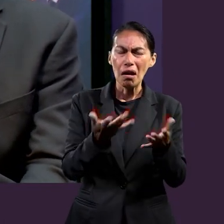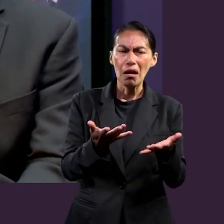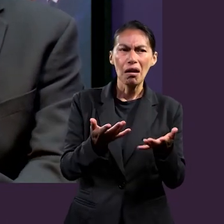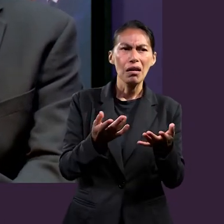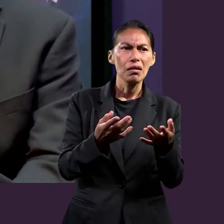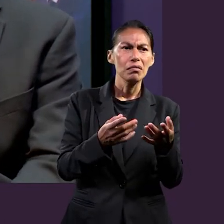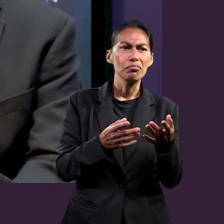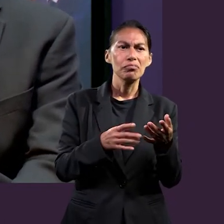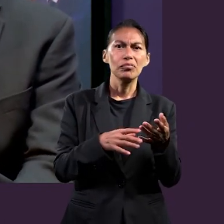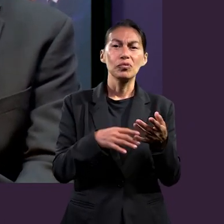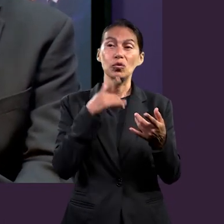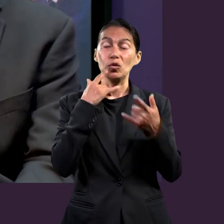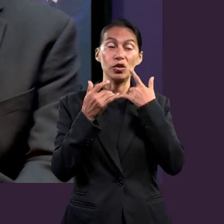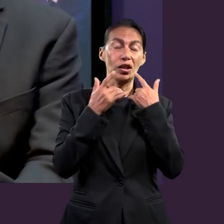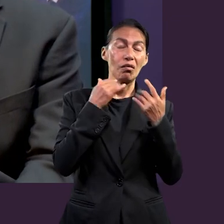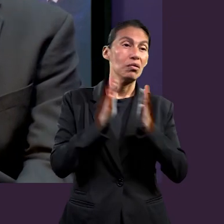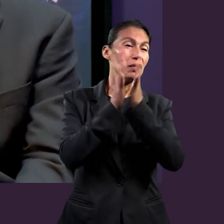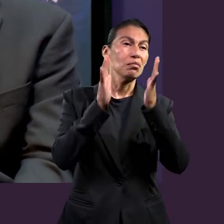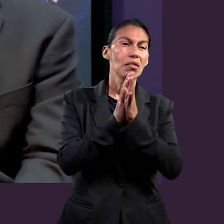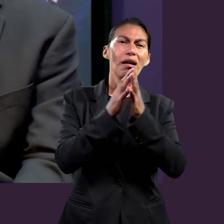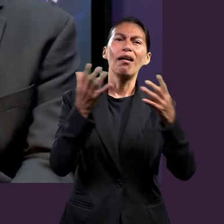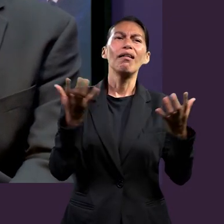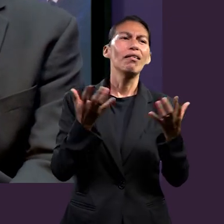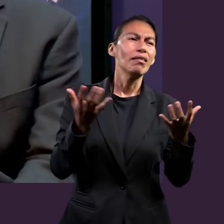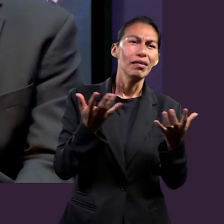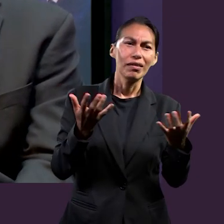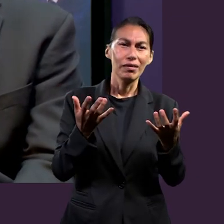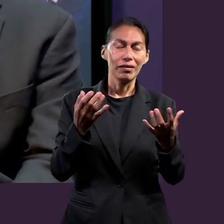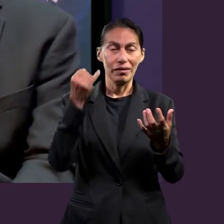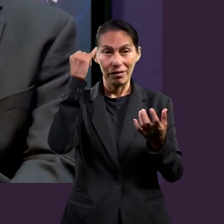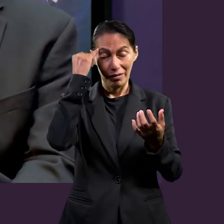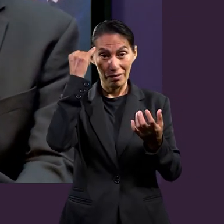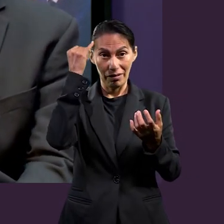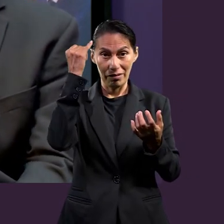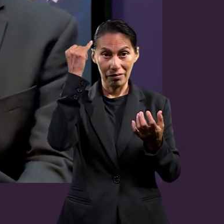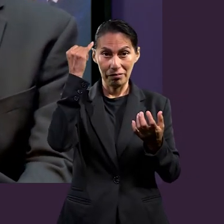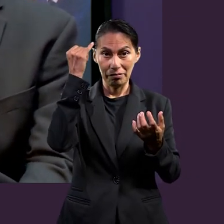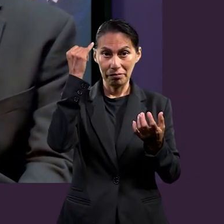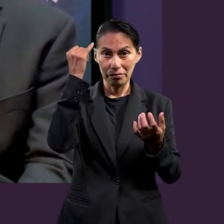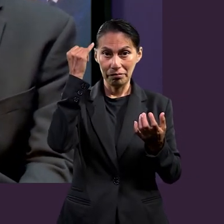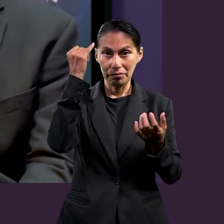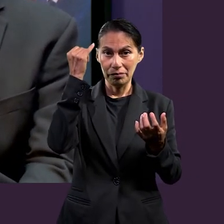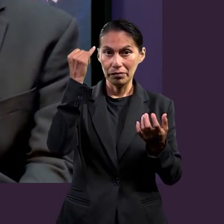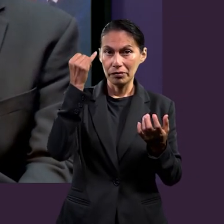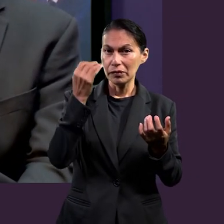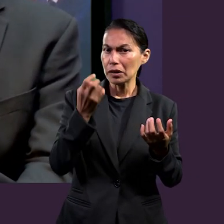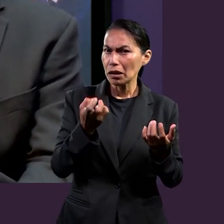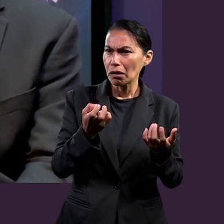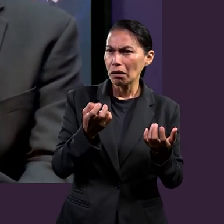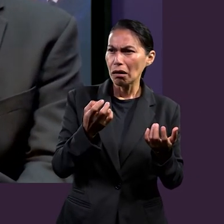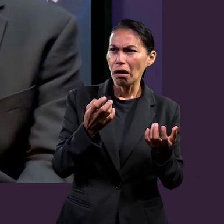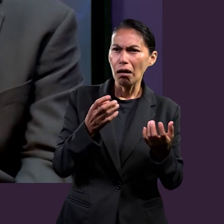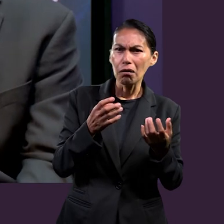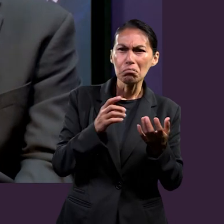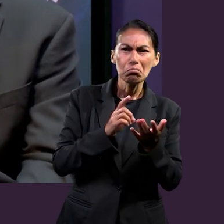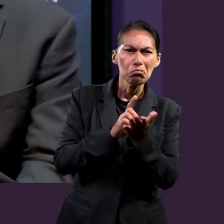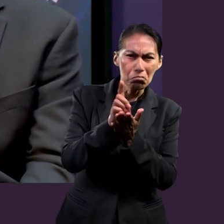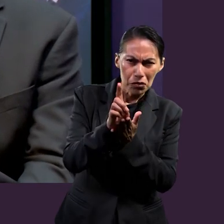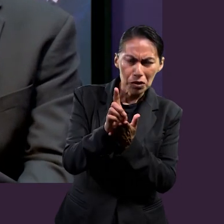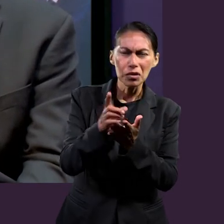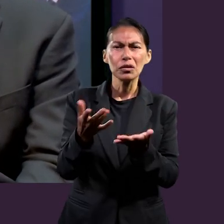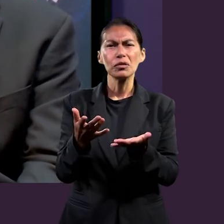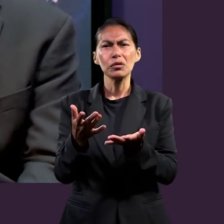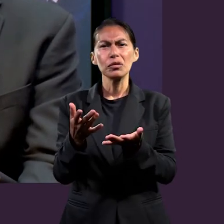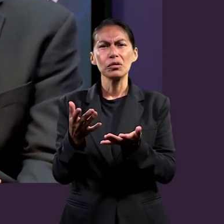actual de la mujer, de salir adelante, de participar, de esta idea de, pues